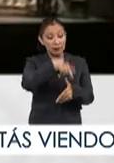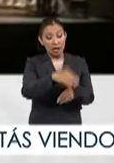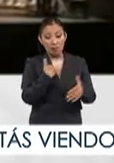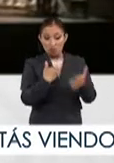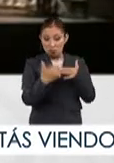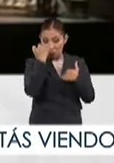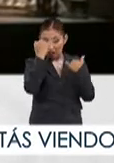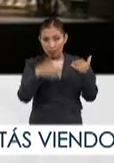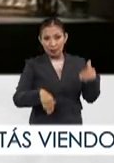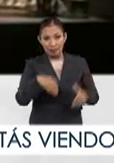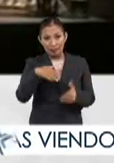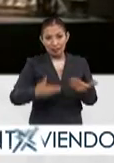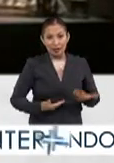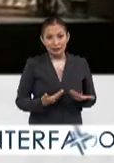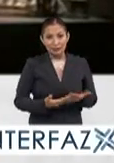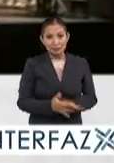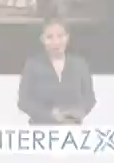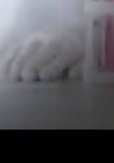innovación en danza